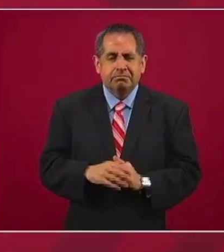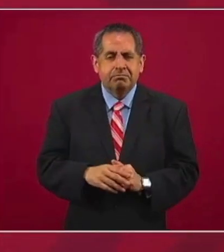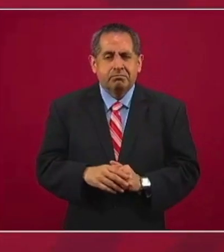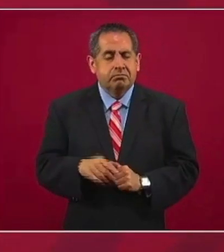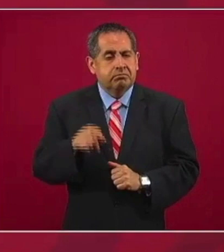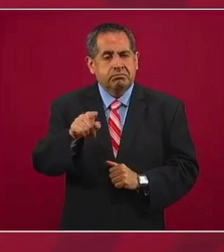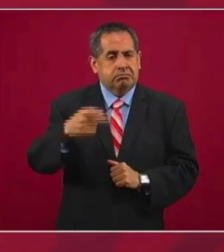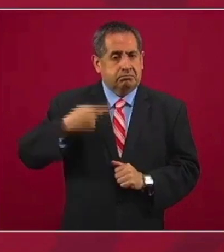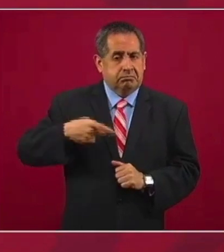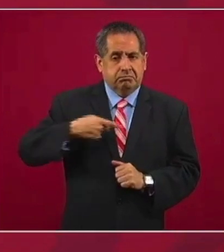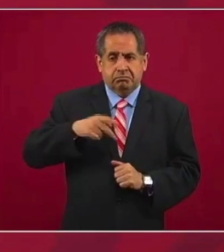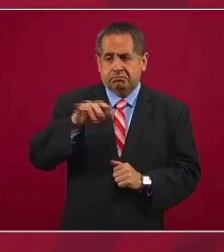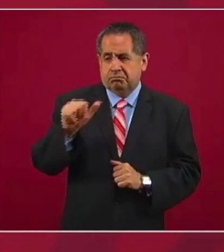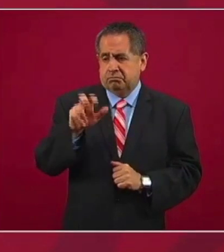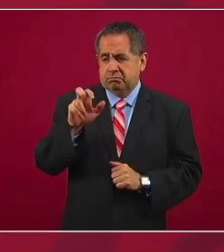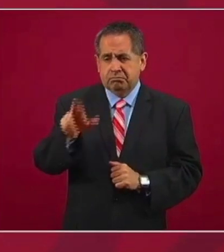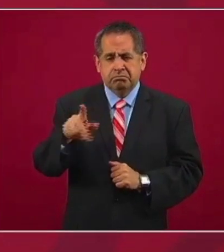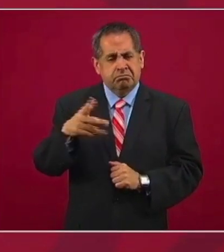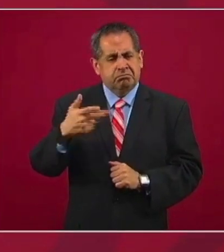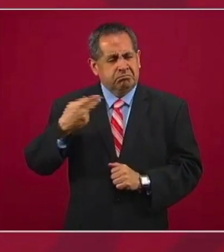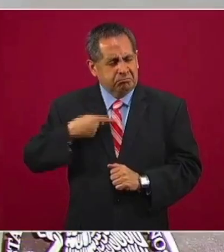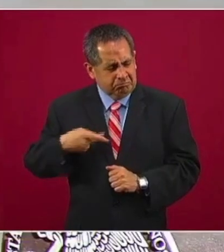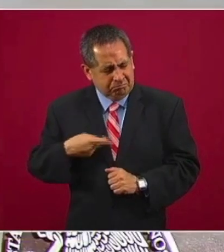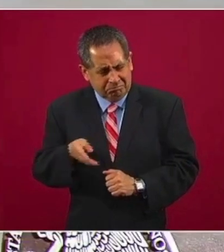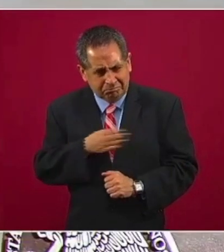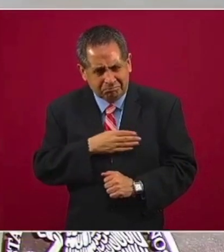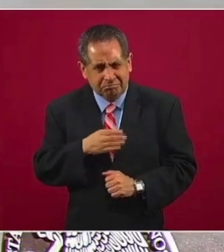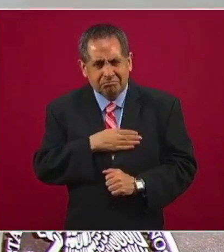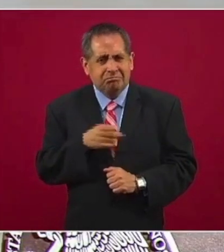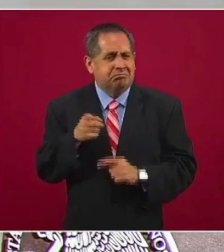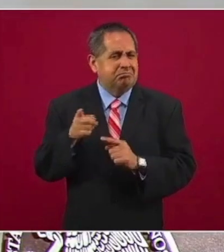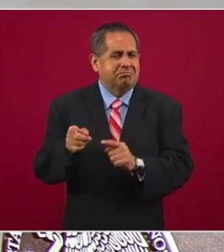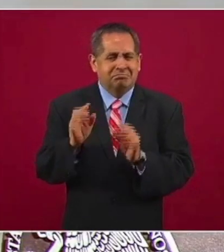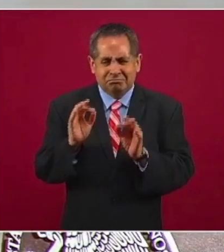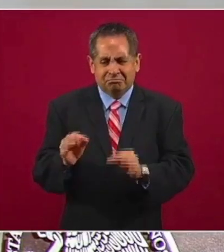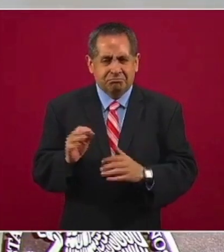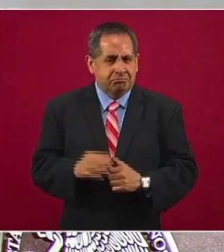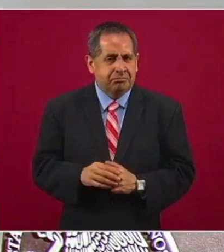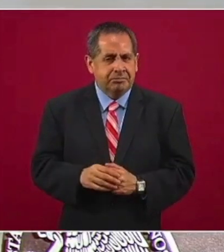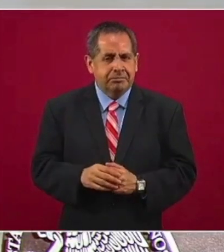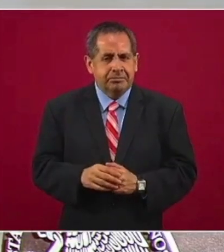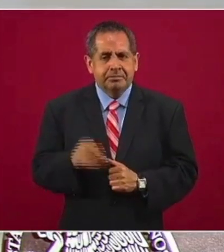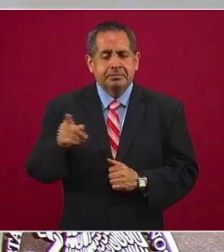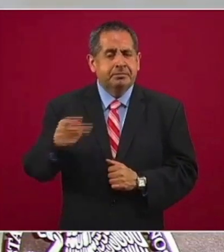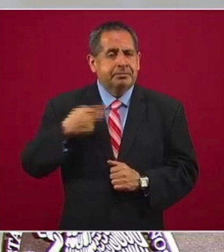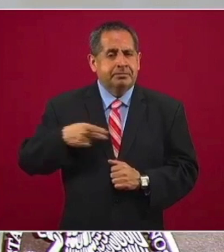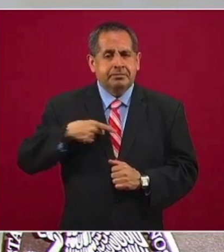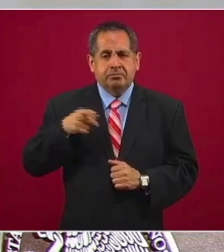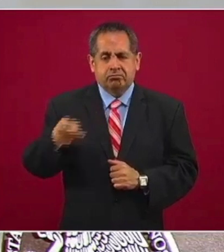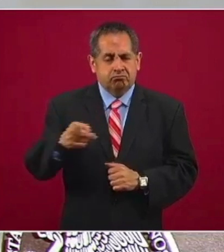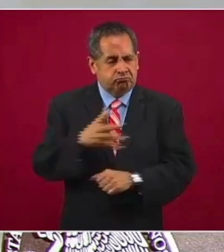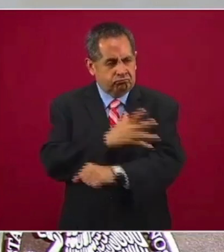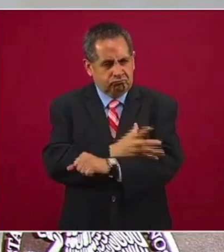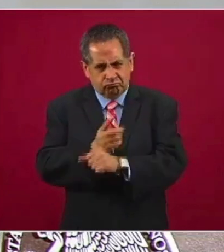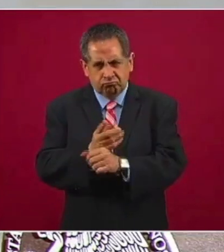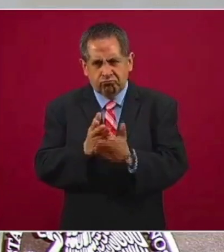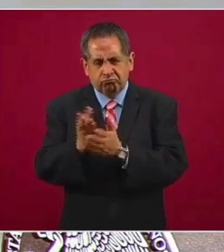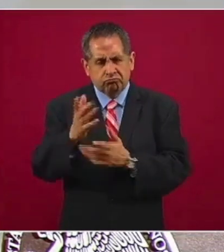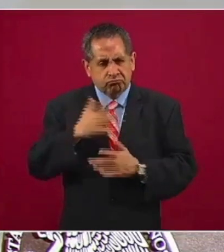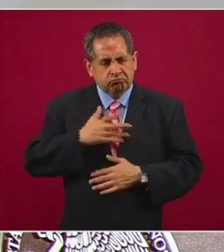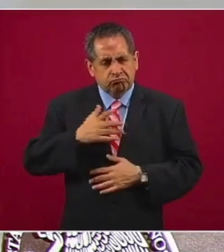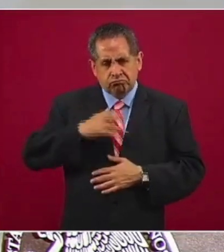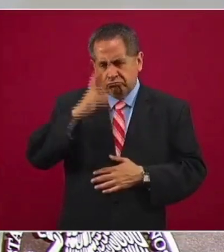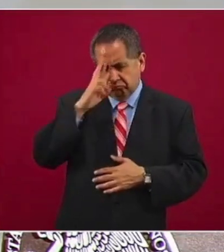Él es un agente de bien, un hombre íntegro al que yo